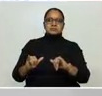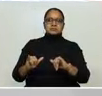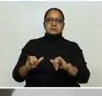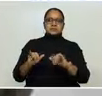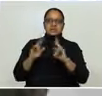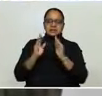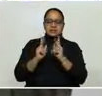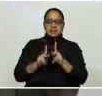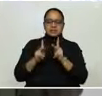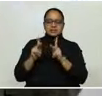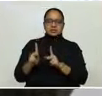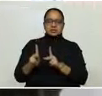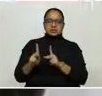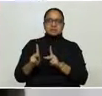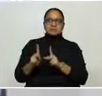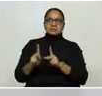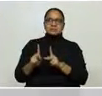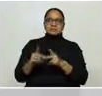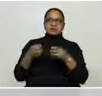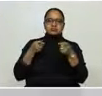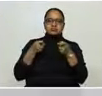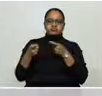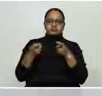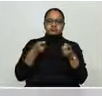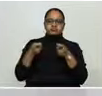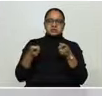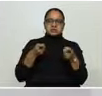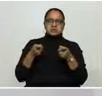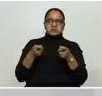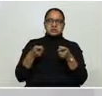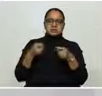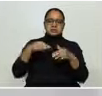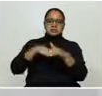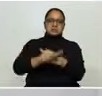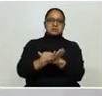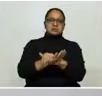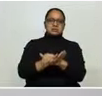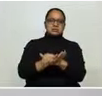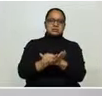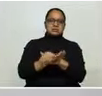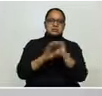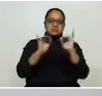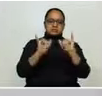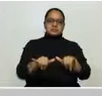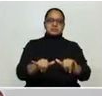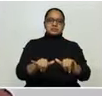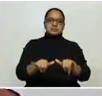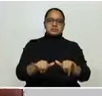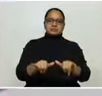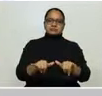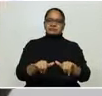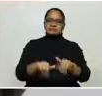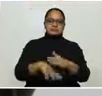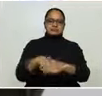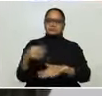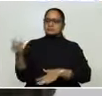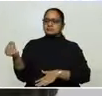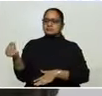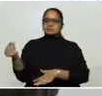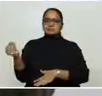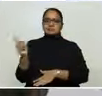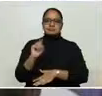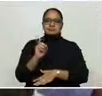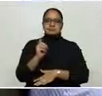gente de las aldeas tomó el mando y dijo, aquí entras, pero si cumples esto y esto y esto. Aquí sales y